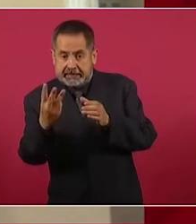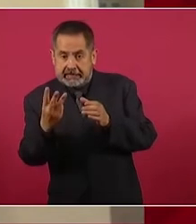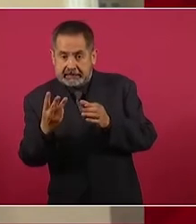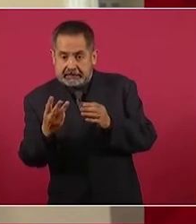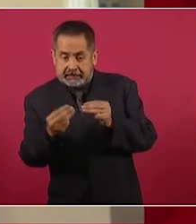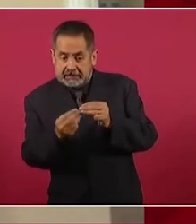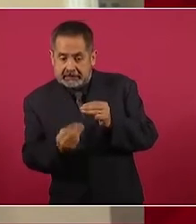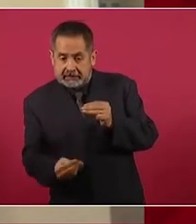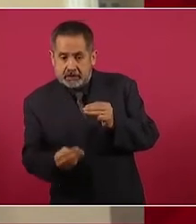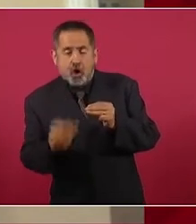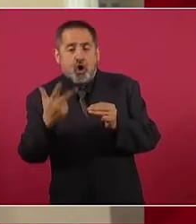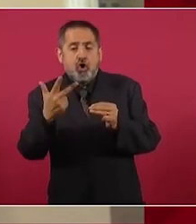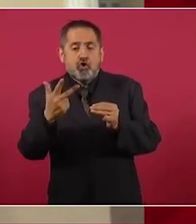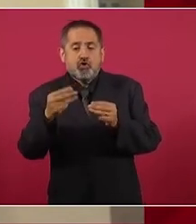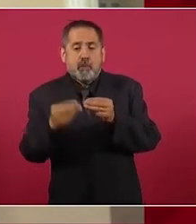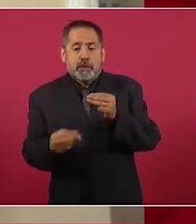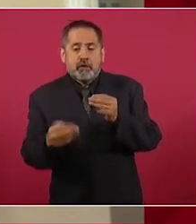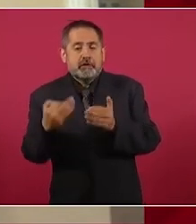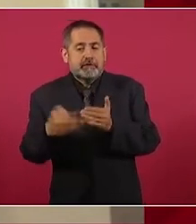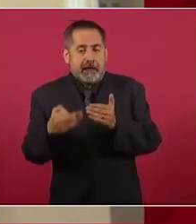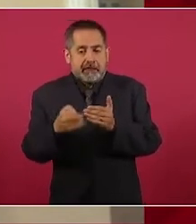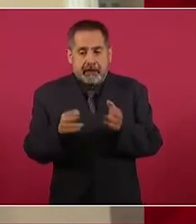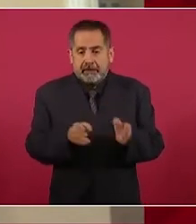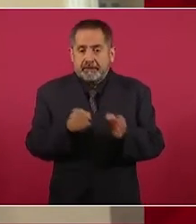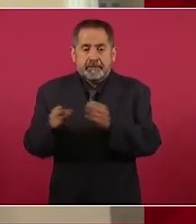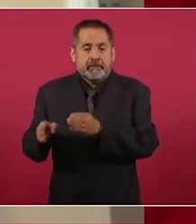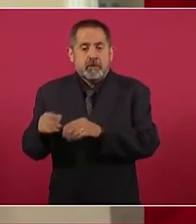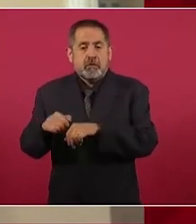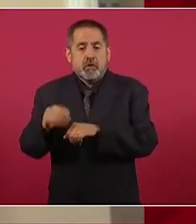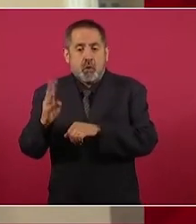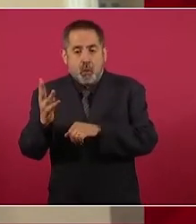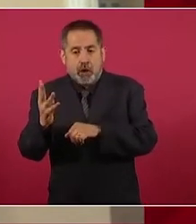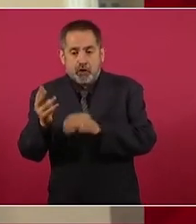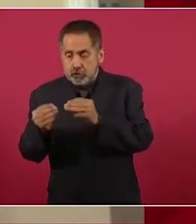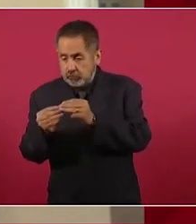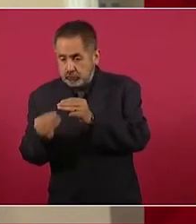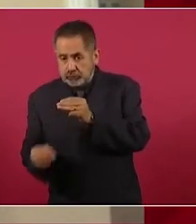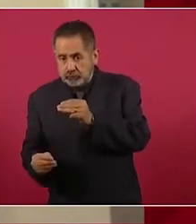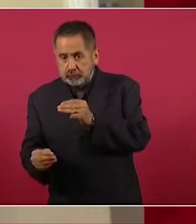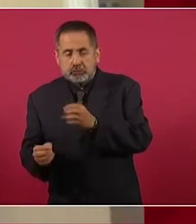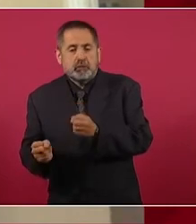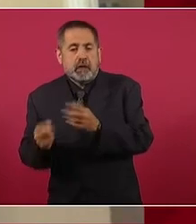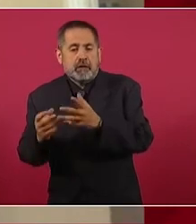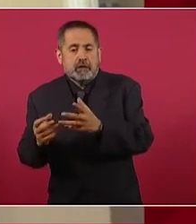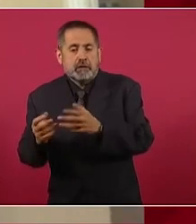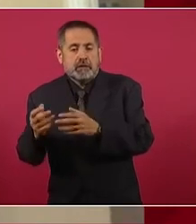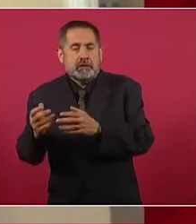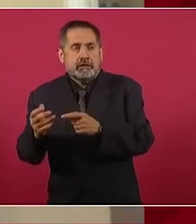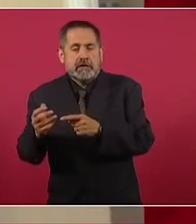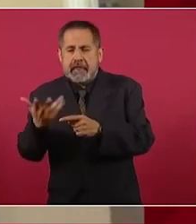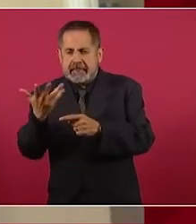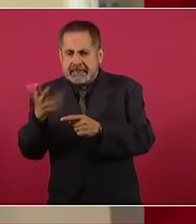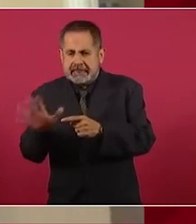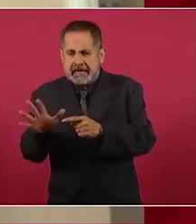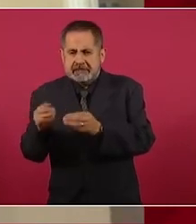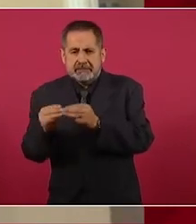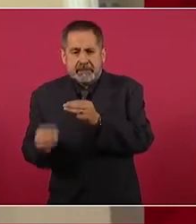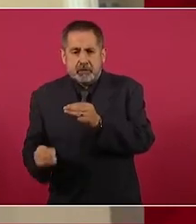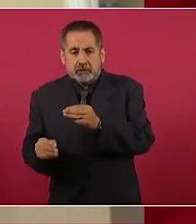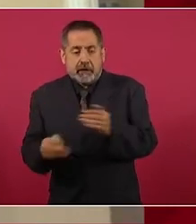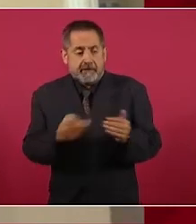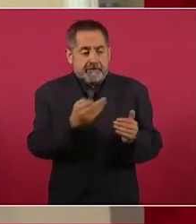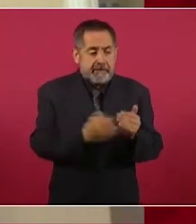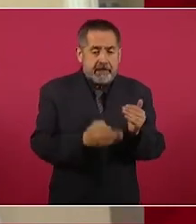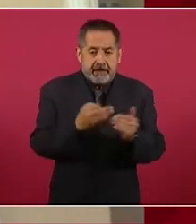bombear es de 8 metros. Y en el pozo 4 el tirante por bombear es de 10 metros.